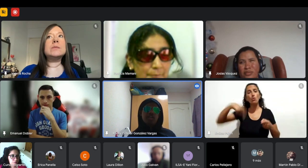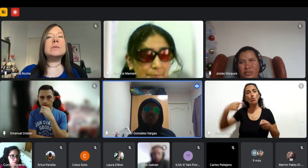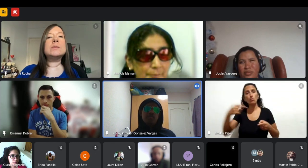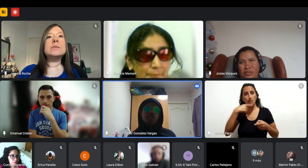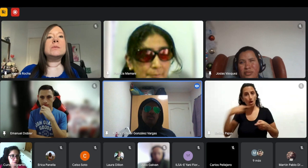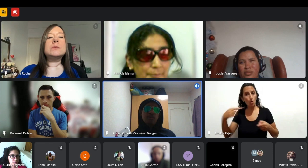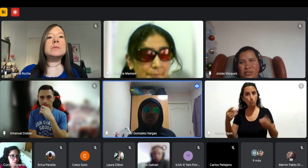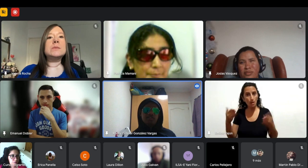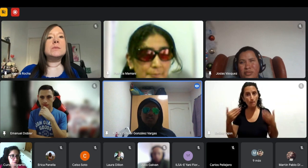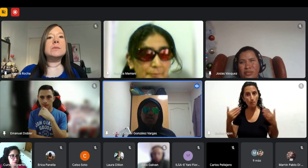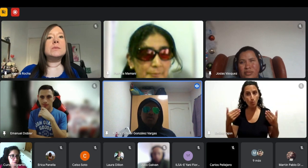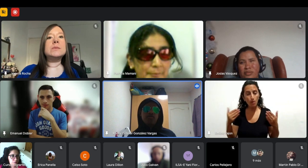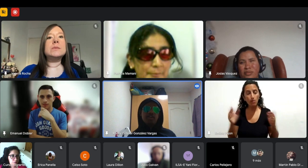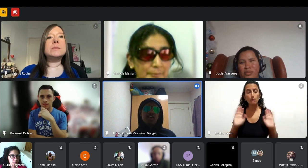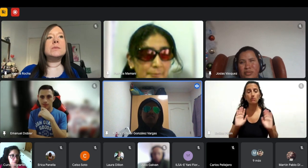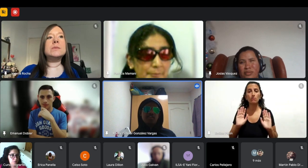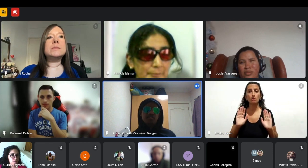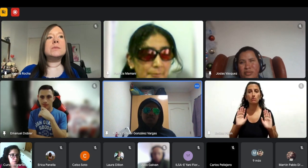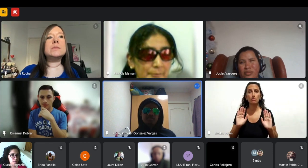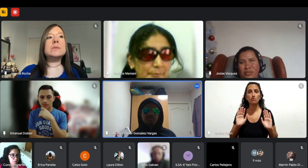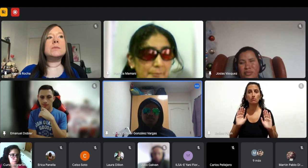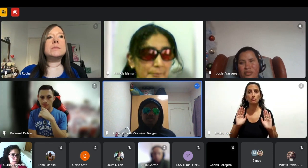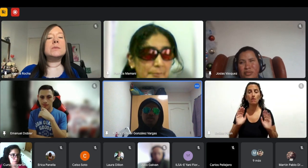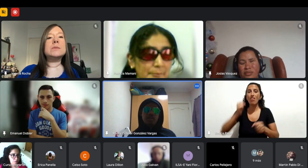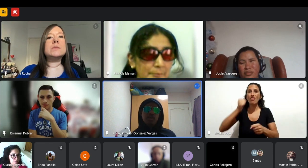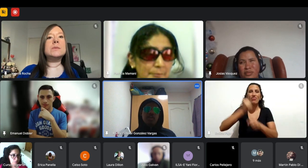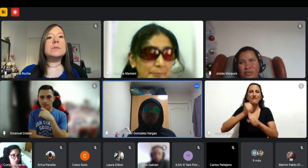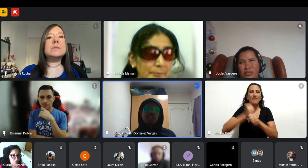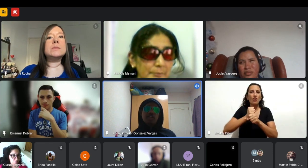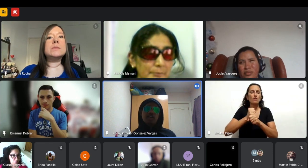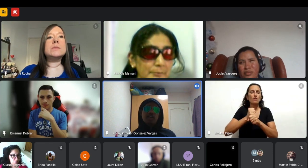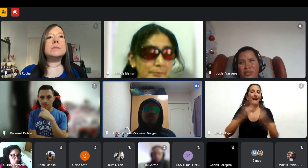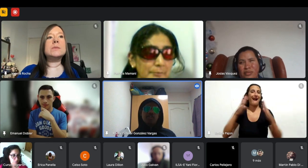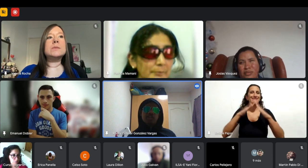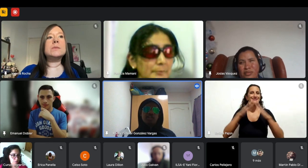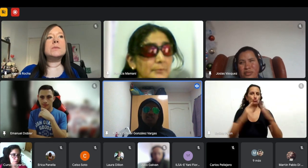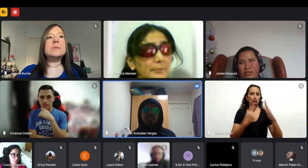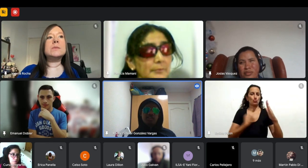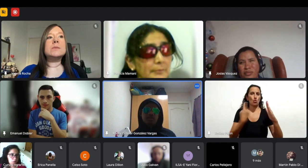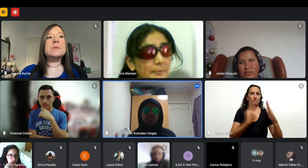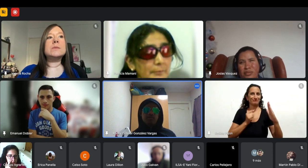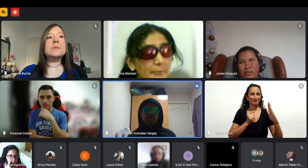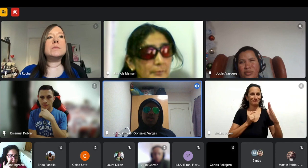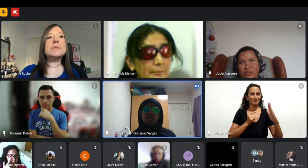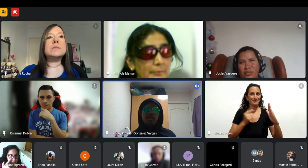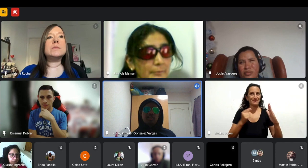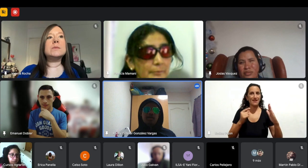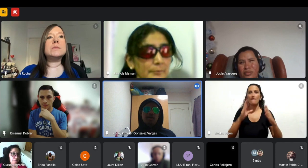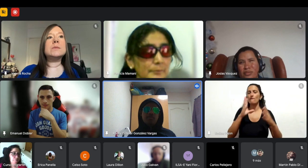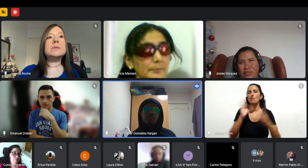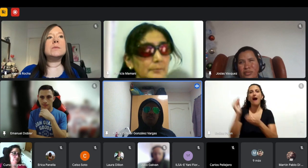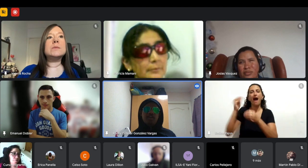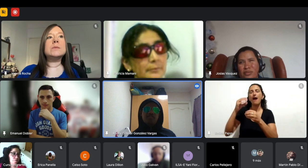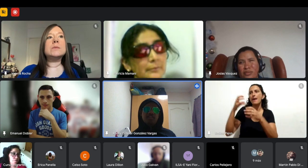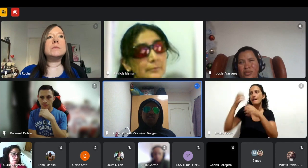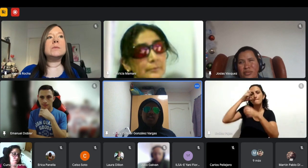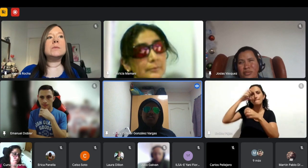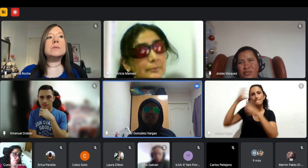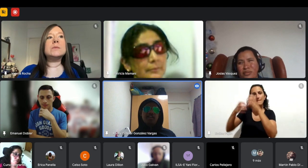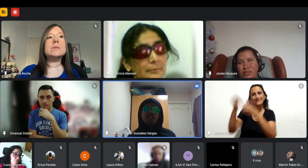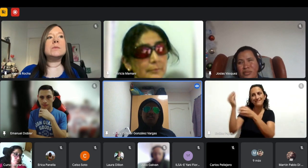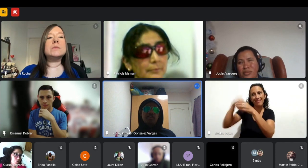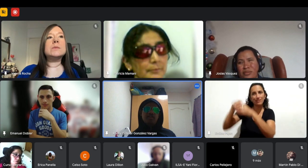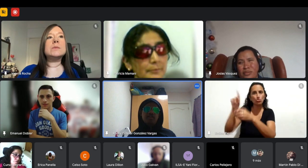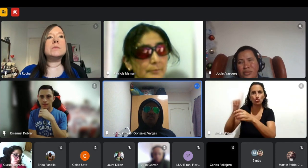remediar ese problema es el trabajo freelancer tengan en cuenta que para trabajar como freelancer